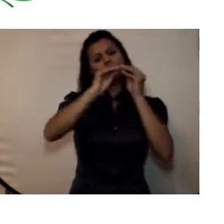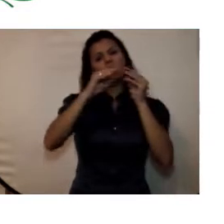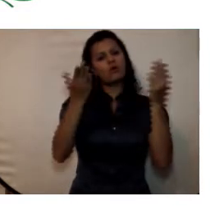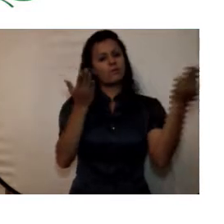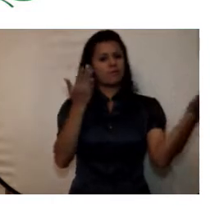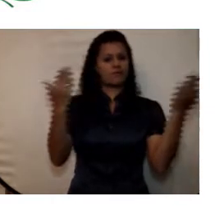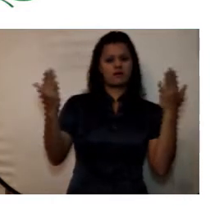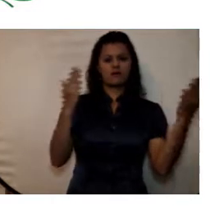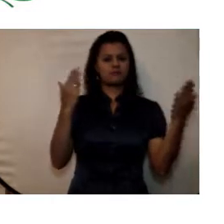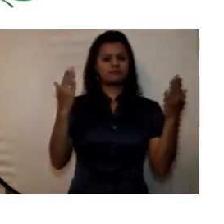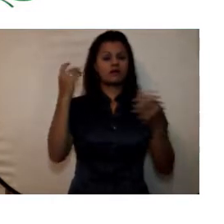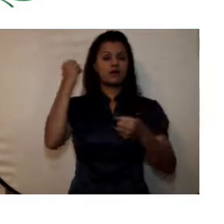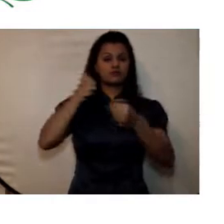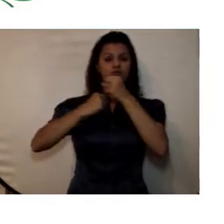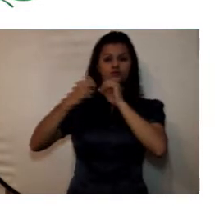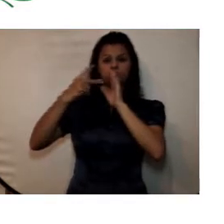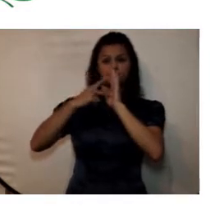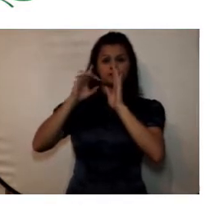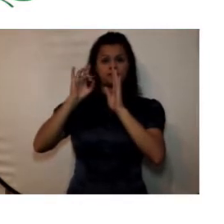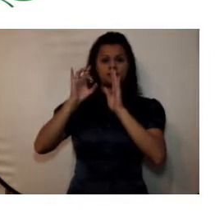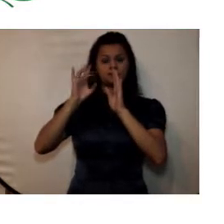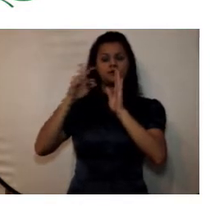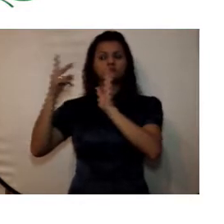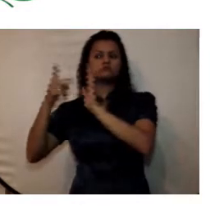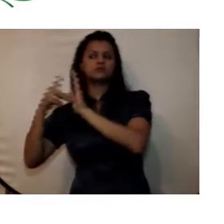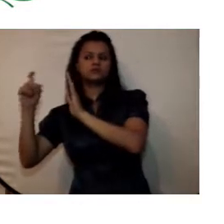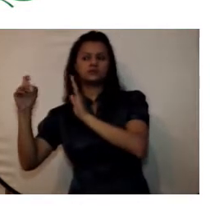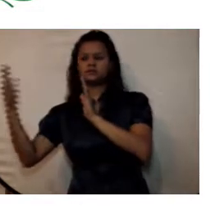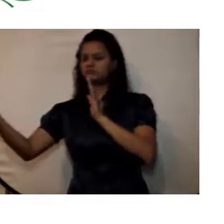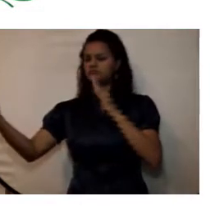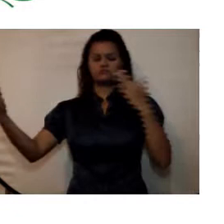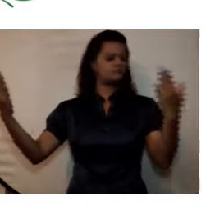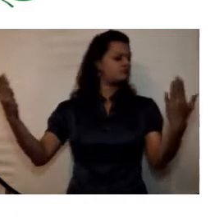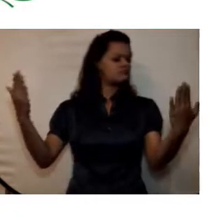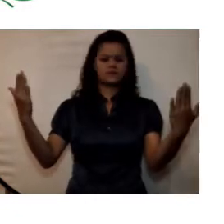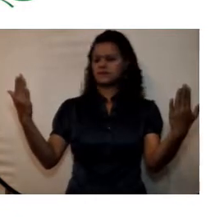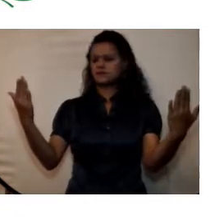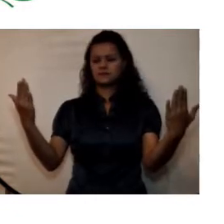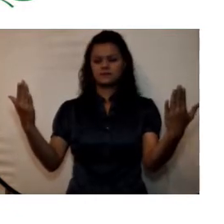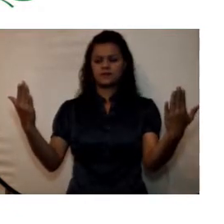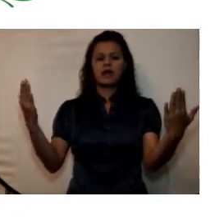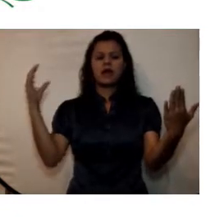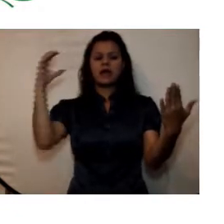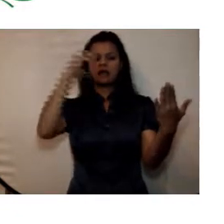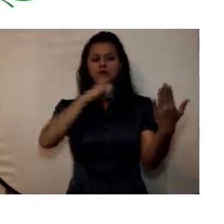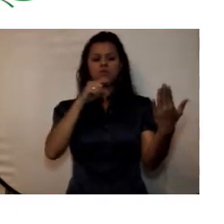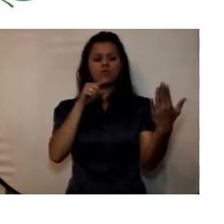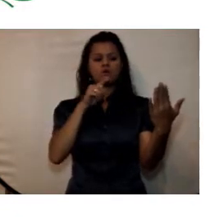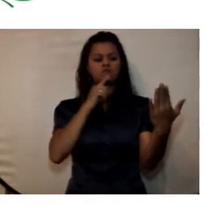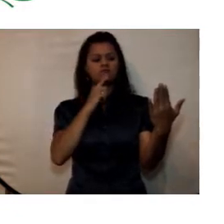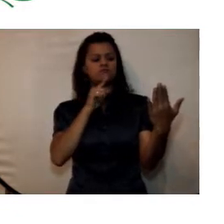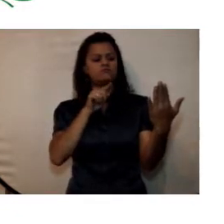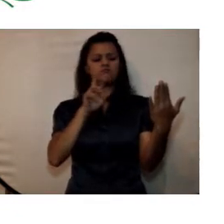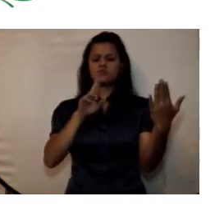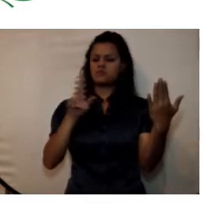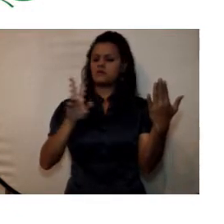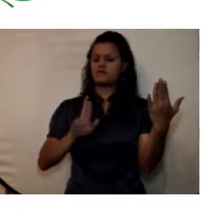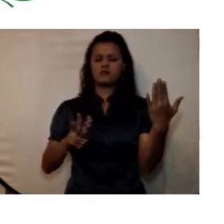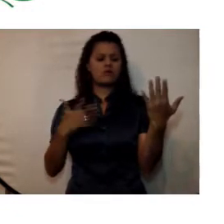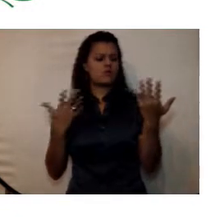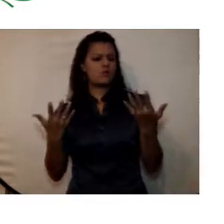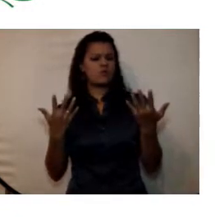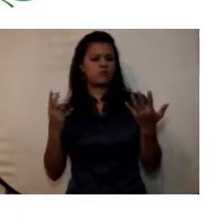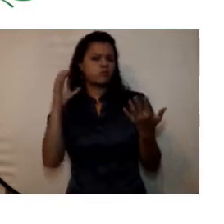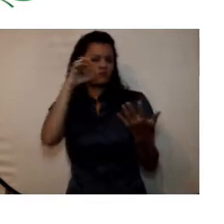año 2015 para poder apreciar las principales variaciones de esos resultados financieros